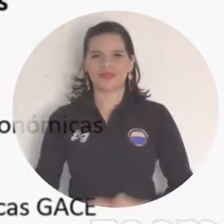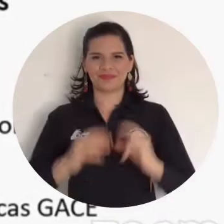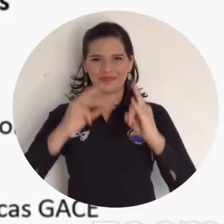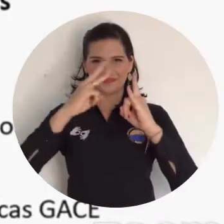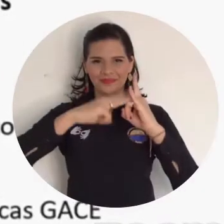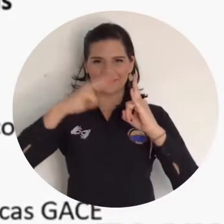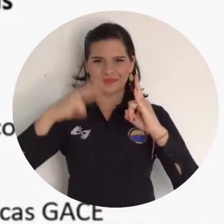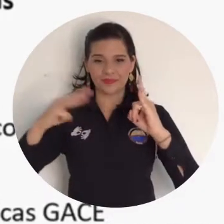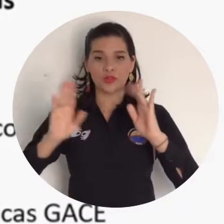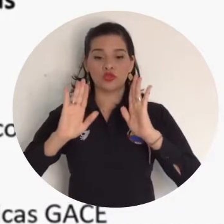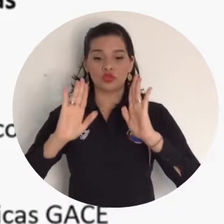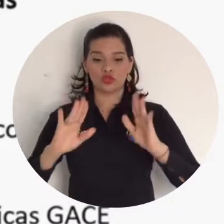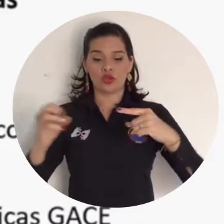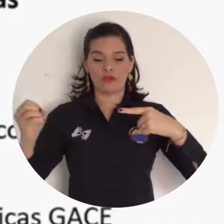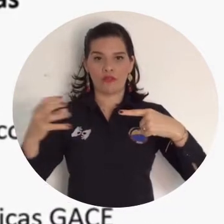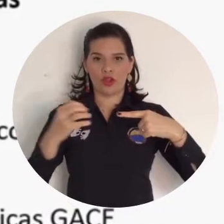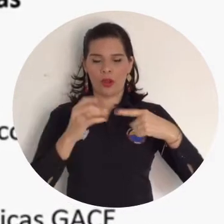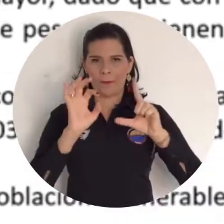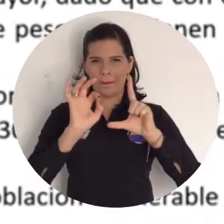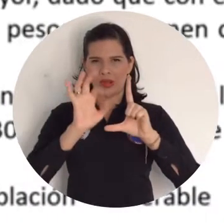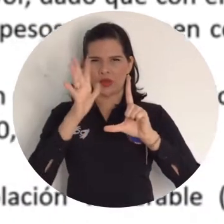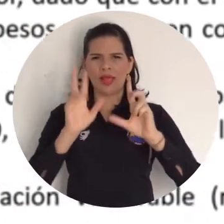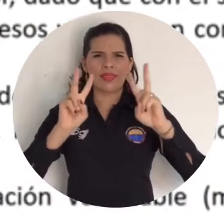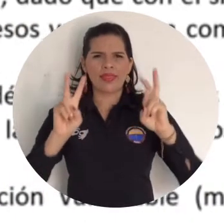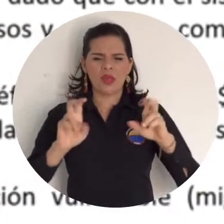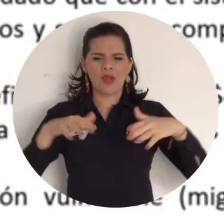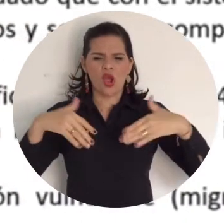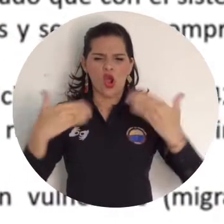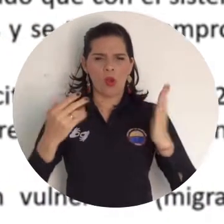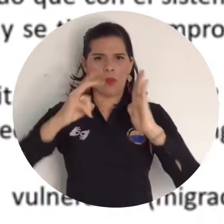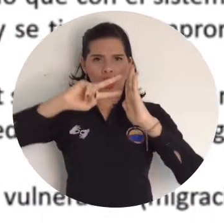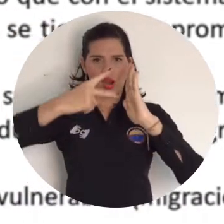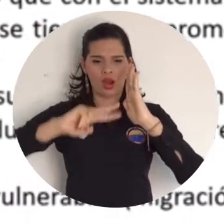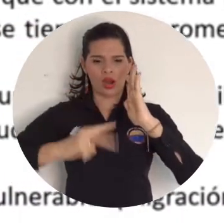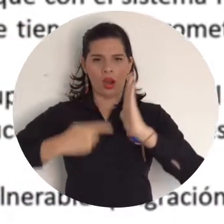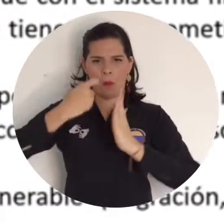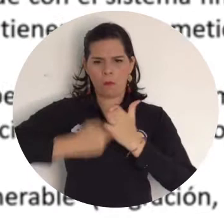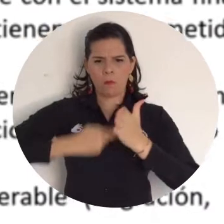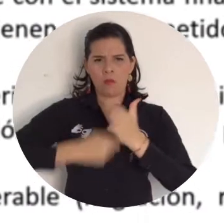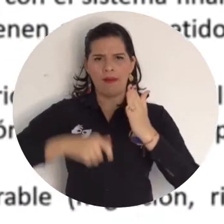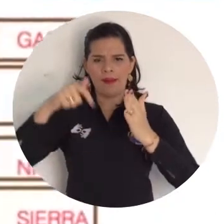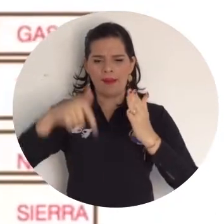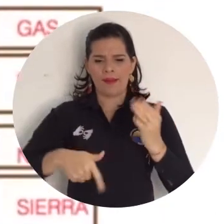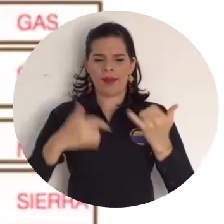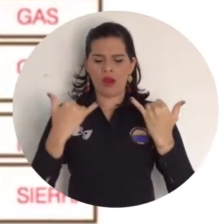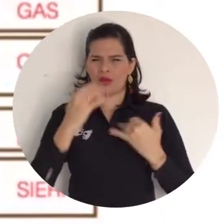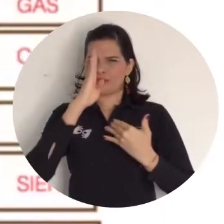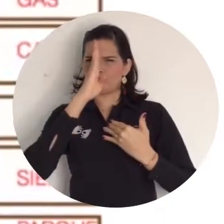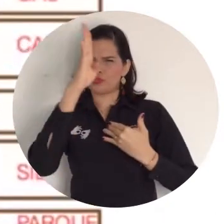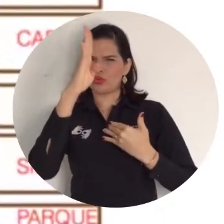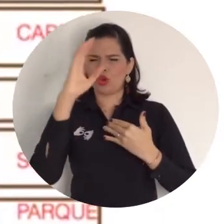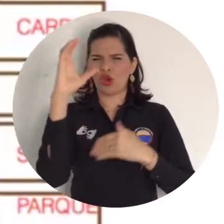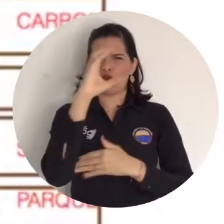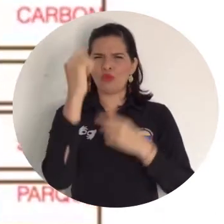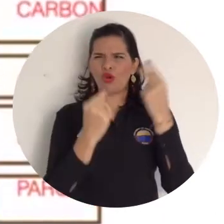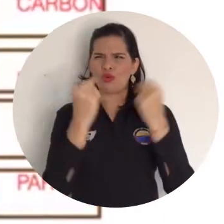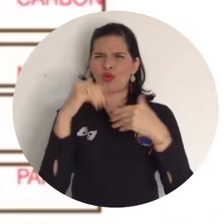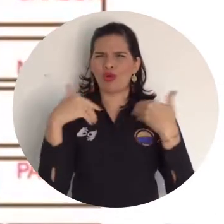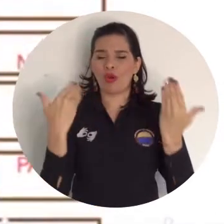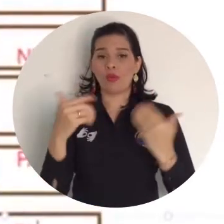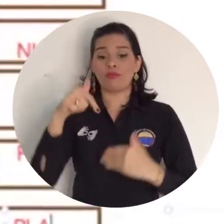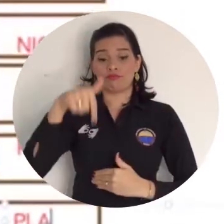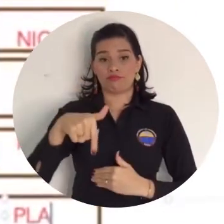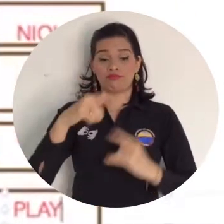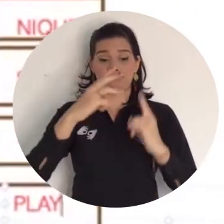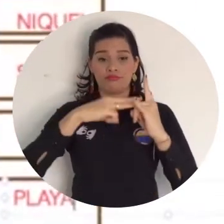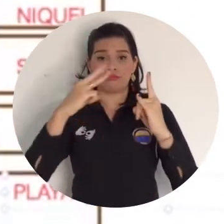La Universidad del Magdalena organizó el foro virtual denominado Implicaciones de la Reforma Tributaria en el Presente y Futuro de la Economía Colombiana,